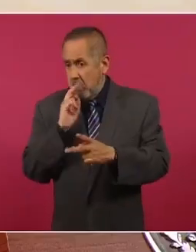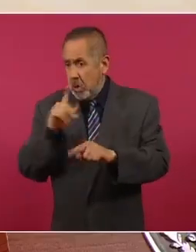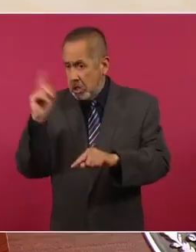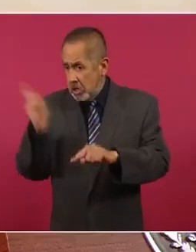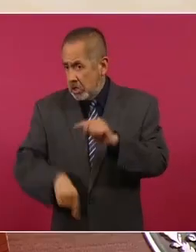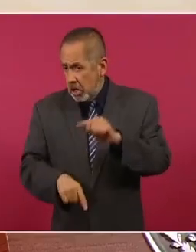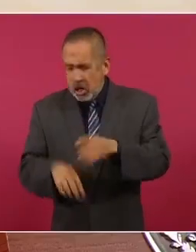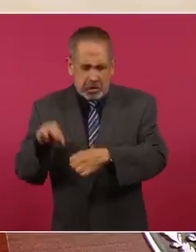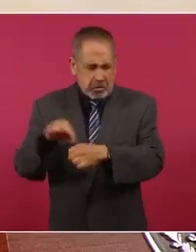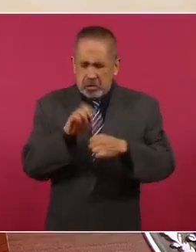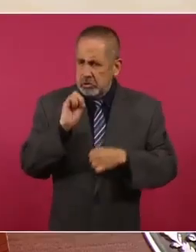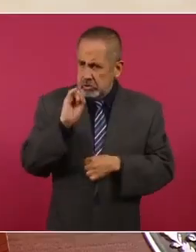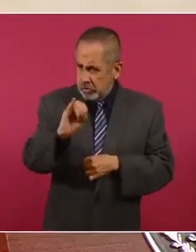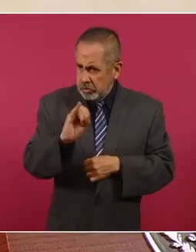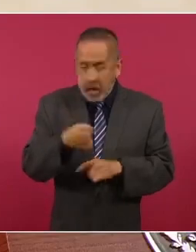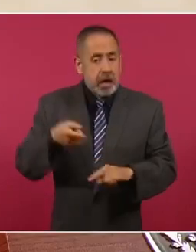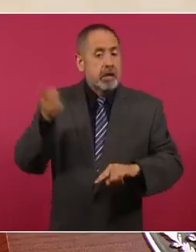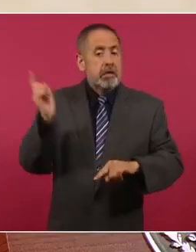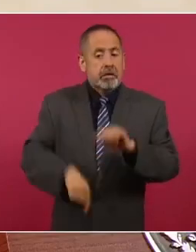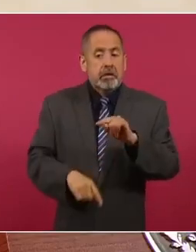Ya se estableció en la Constitución.